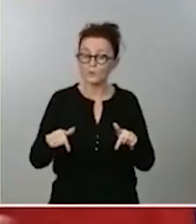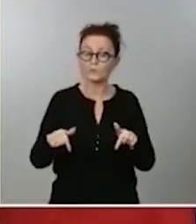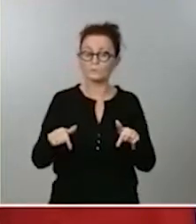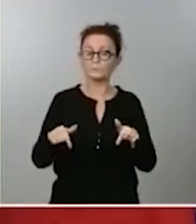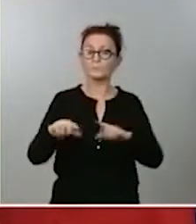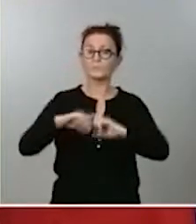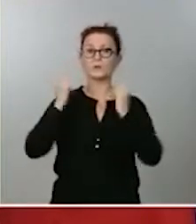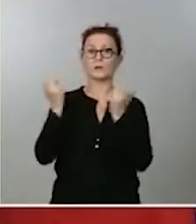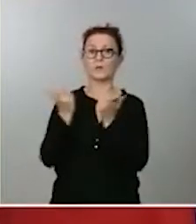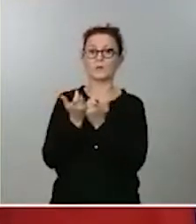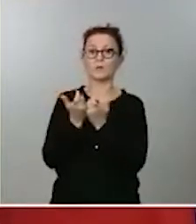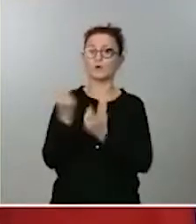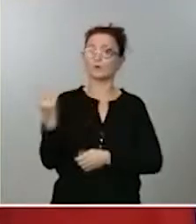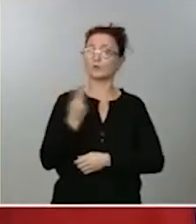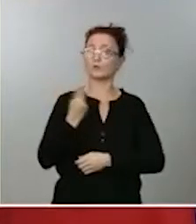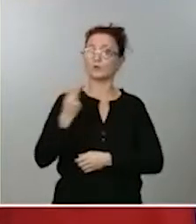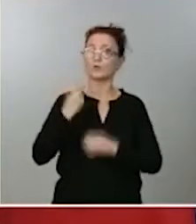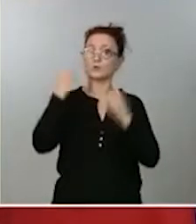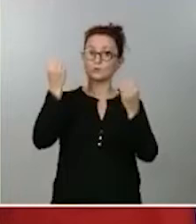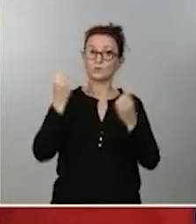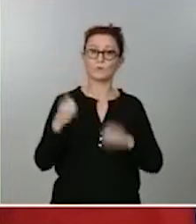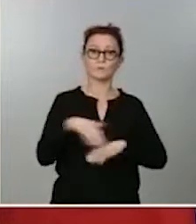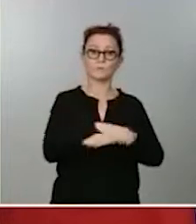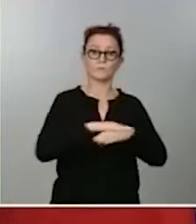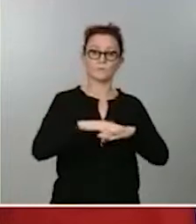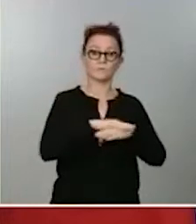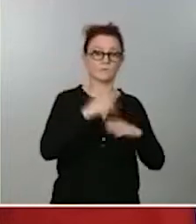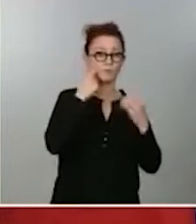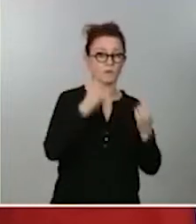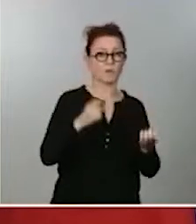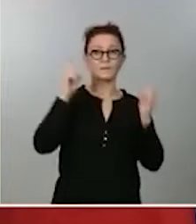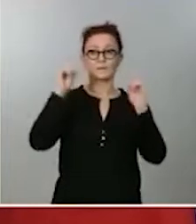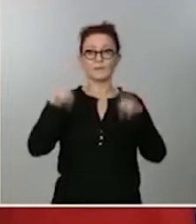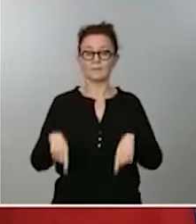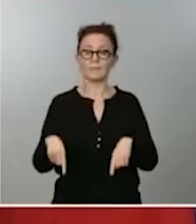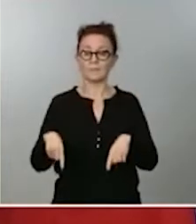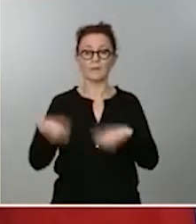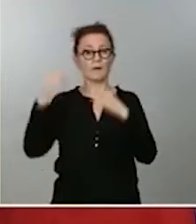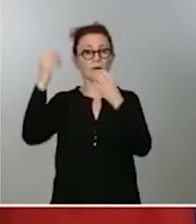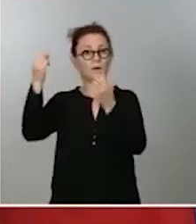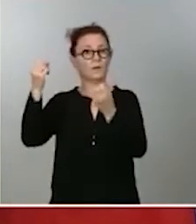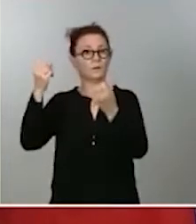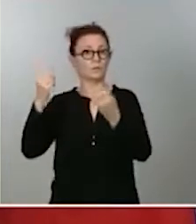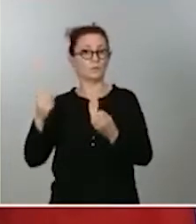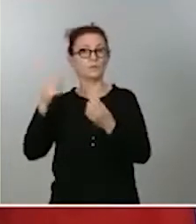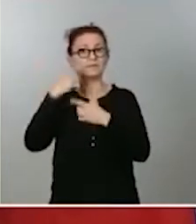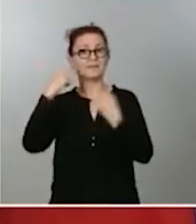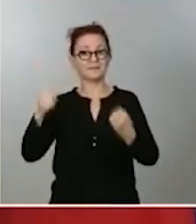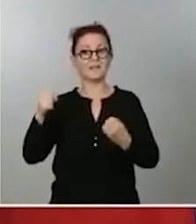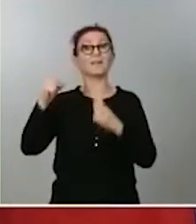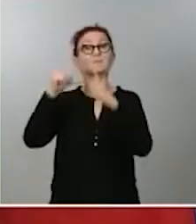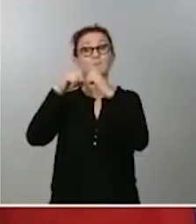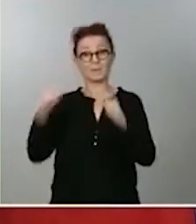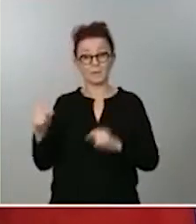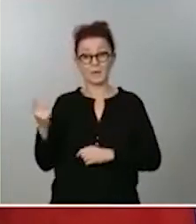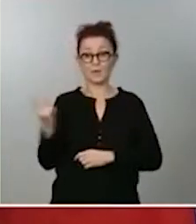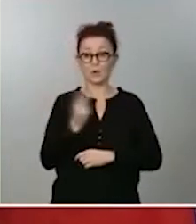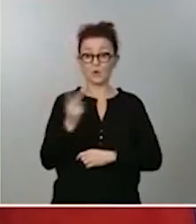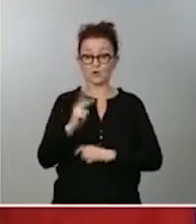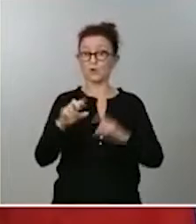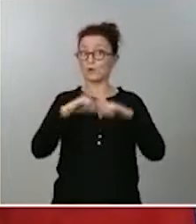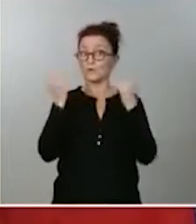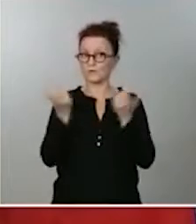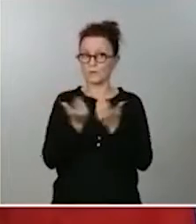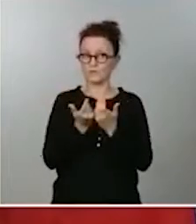entre ambas autoridades, Ministerio de Sanidad y autoridades sanitarias del Principado de Asturias y también mañana se va a producir una nueva